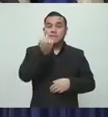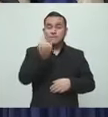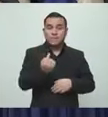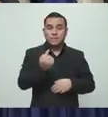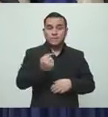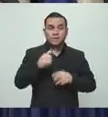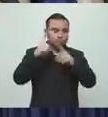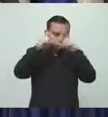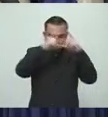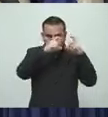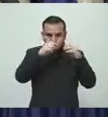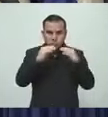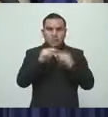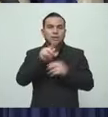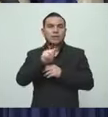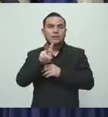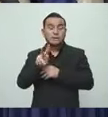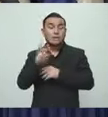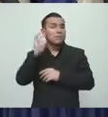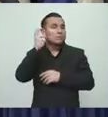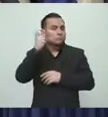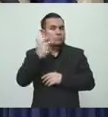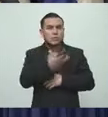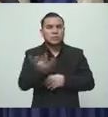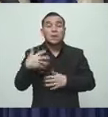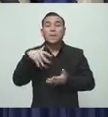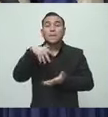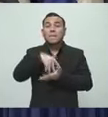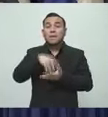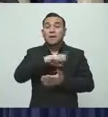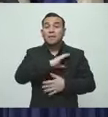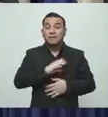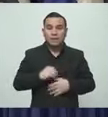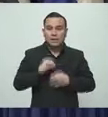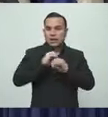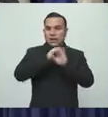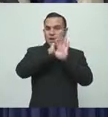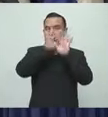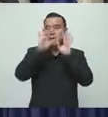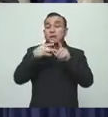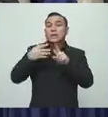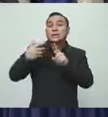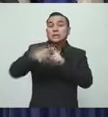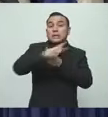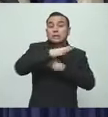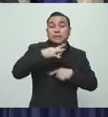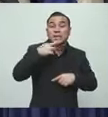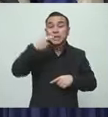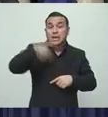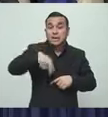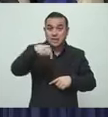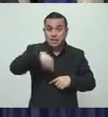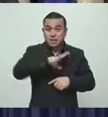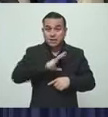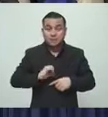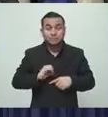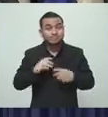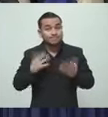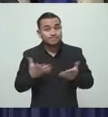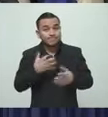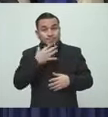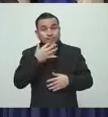los canales para que el pueblo salvadoreño se dé cuenta de lo que está sucediendo y de lo que estamos haciendo aquí. Entonces,